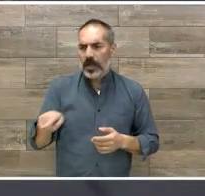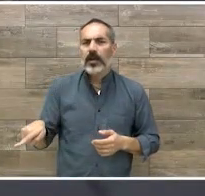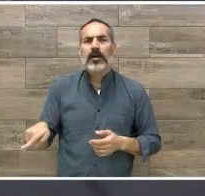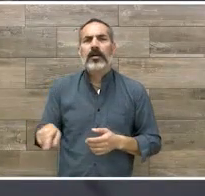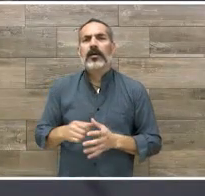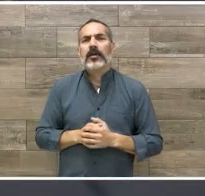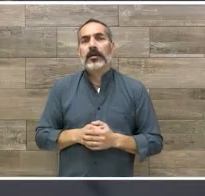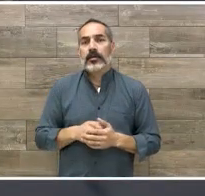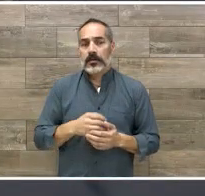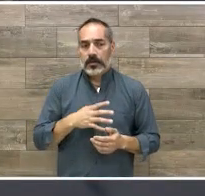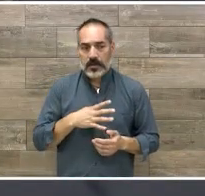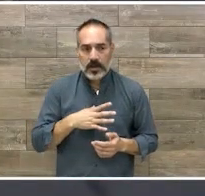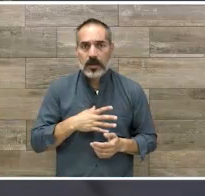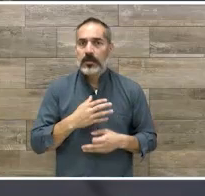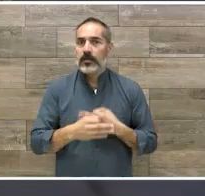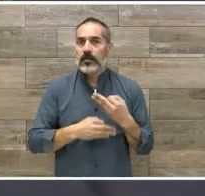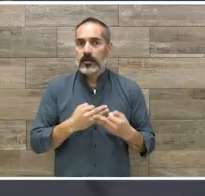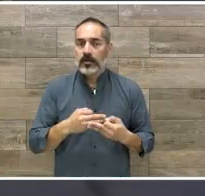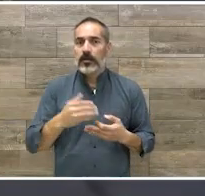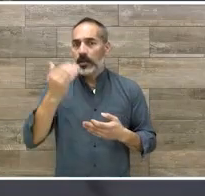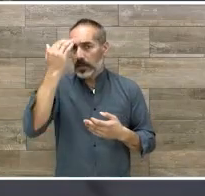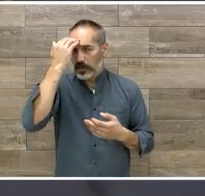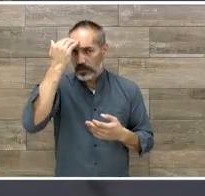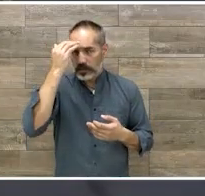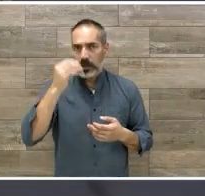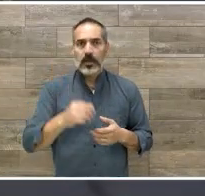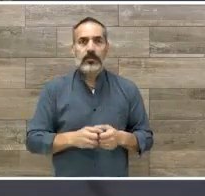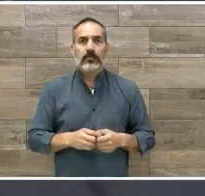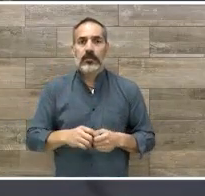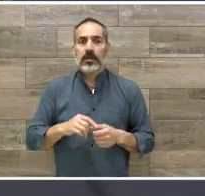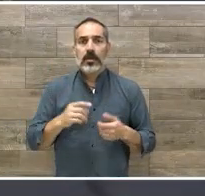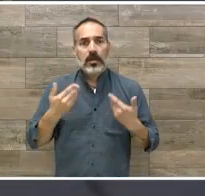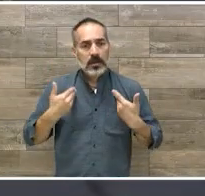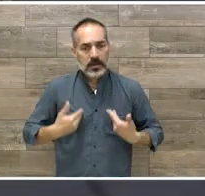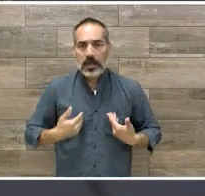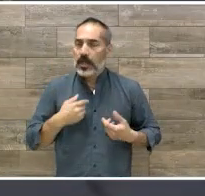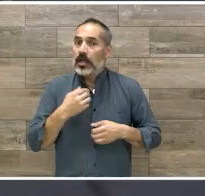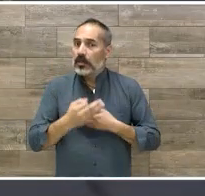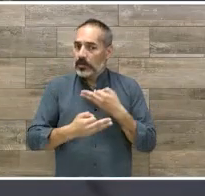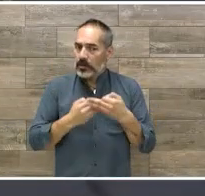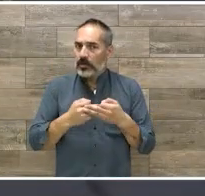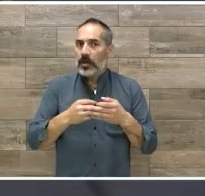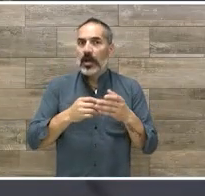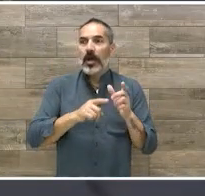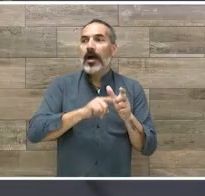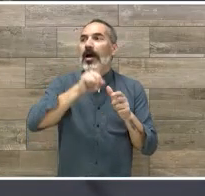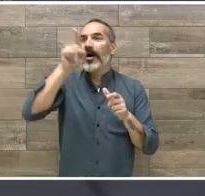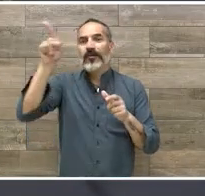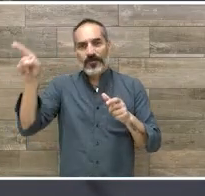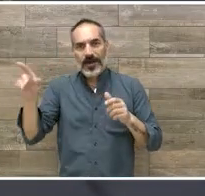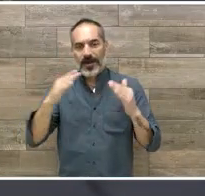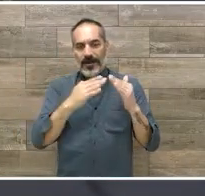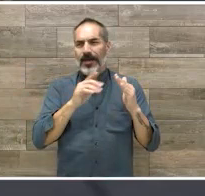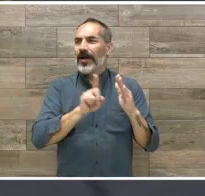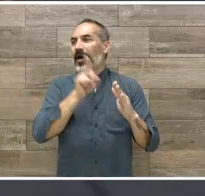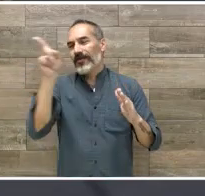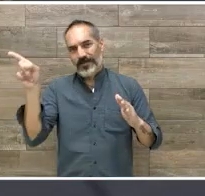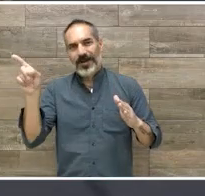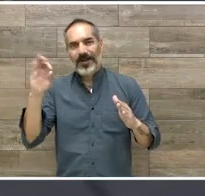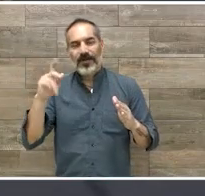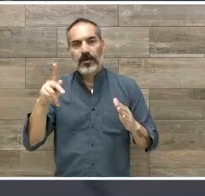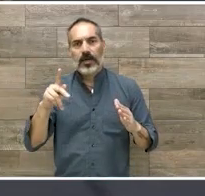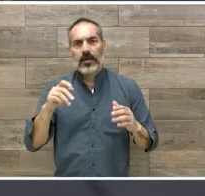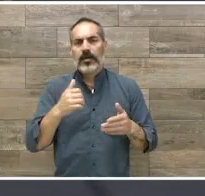que pueda entonces conocer y ser afuera y ahí ¿quién nos puede ayudar? pues mamá y papá